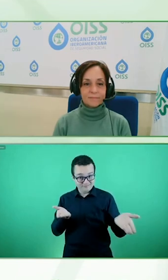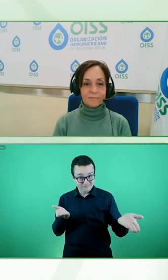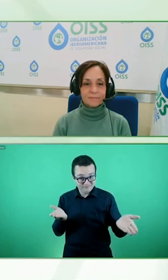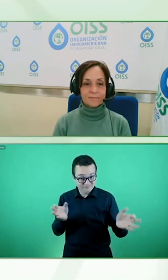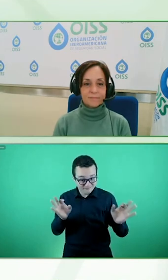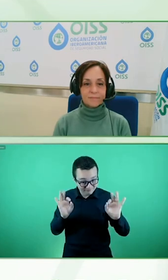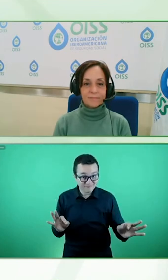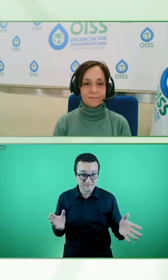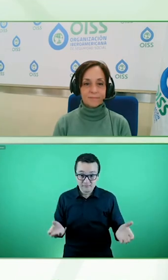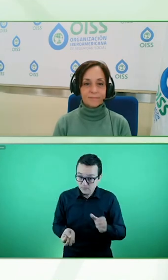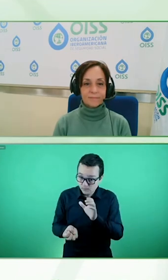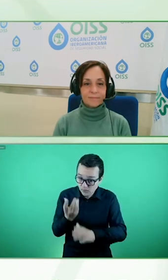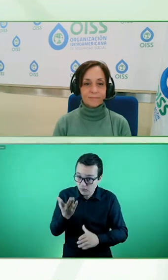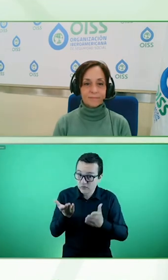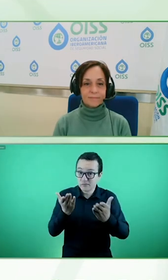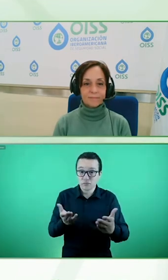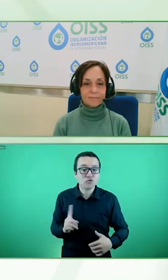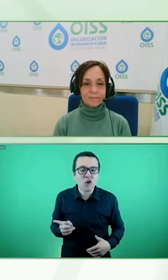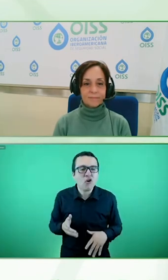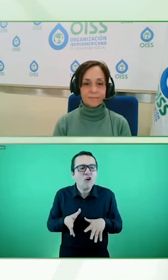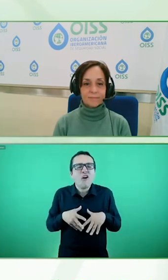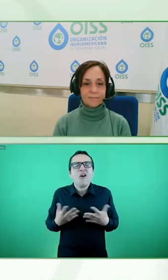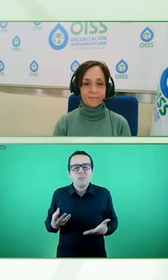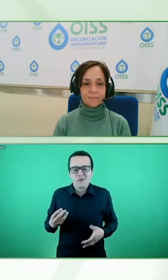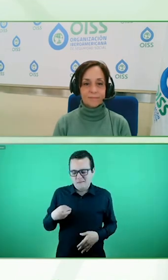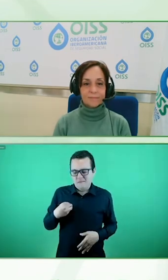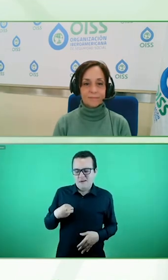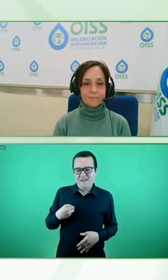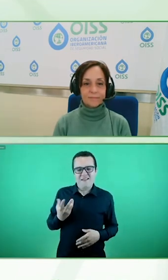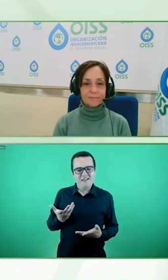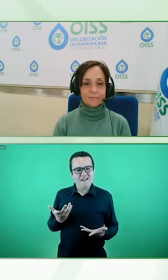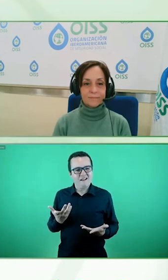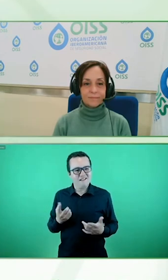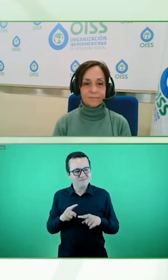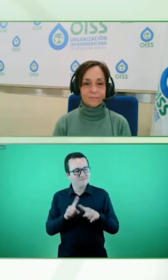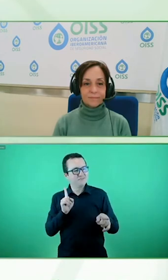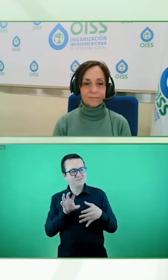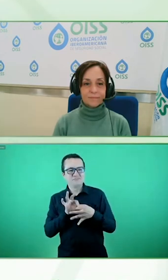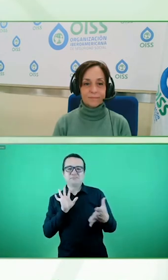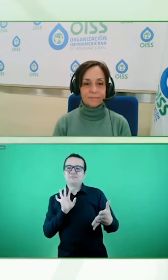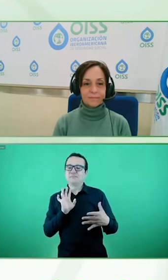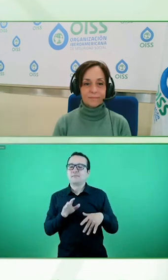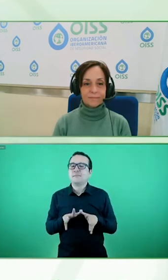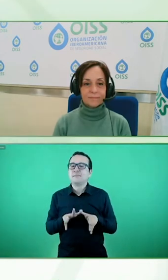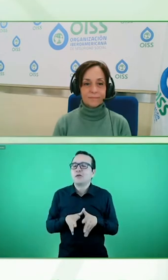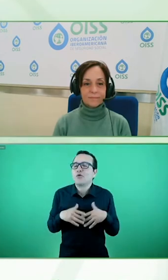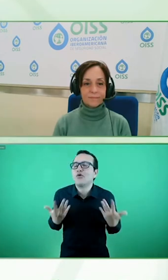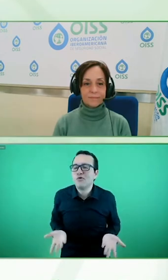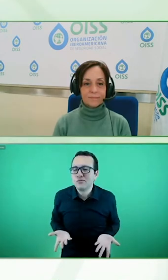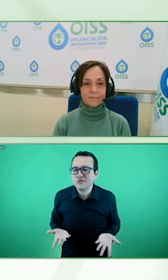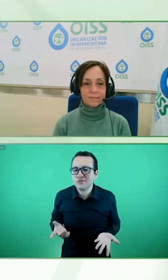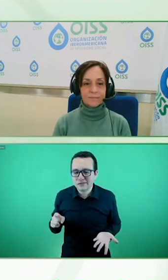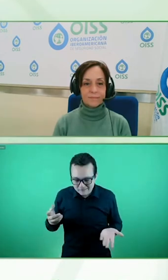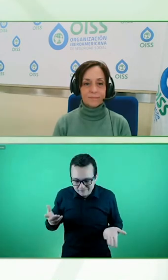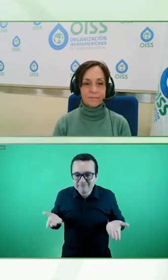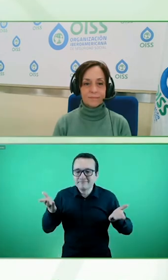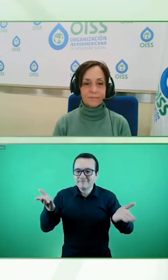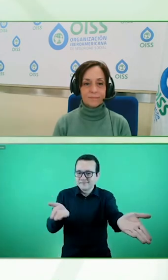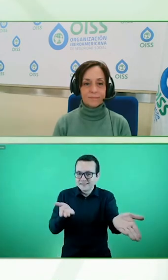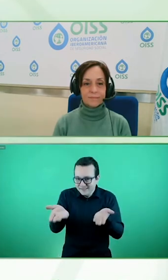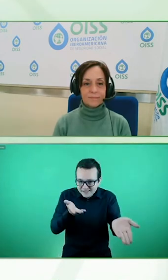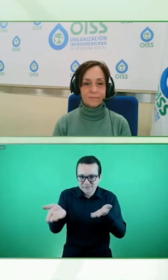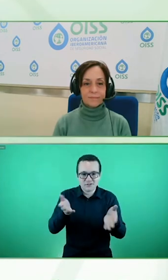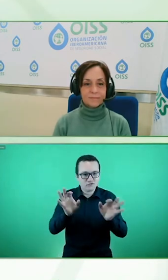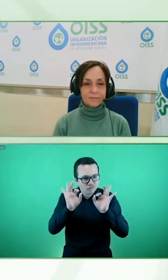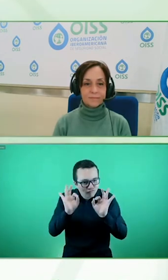sean accesibles para las personas con discapacidad este año estamos publicando ahí una encuesta